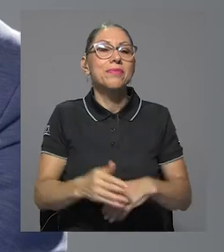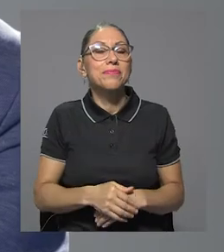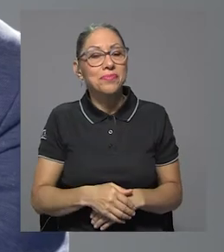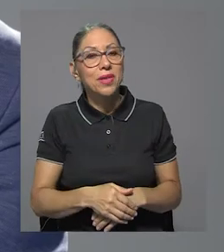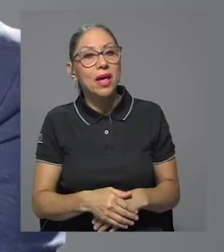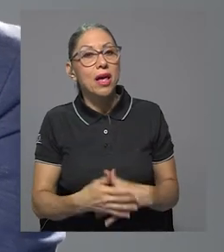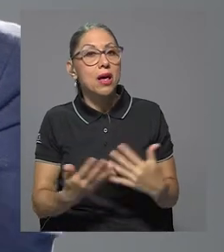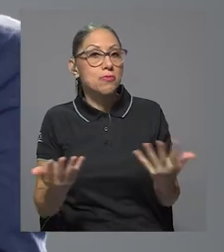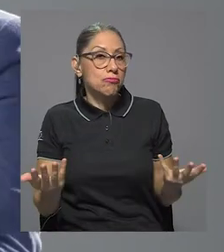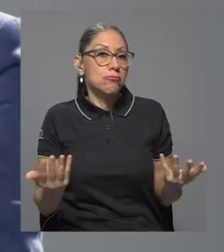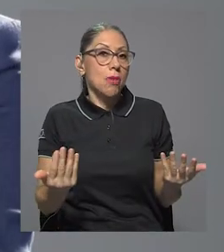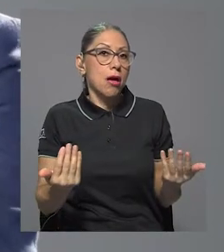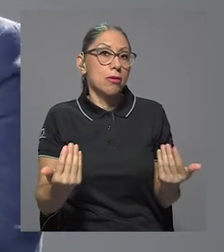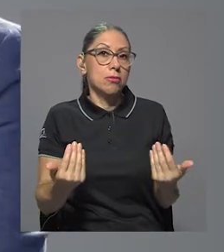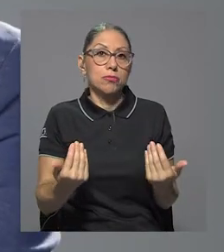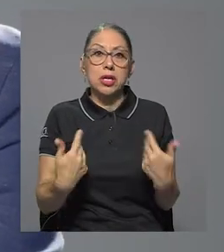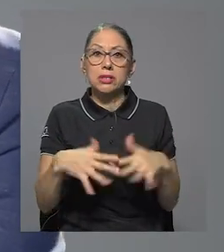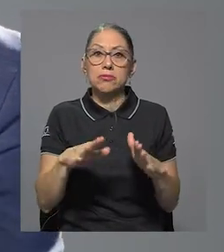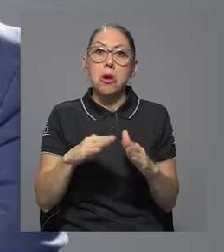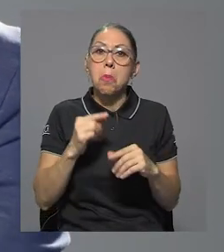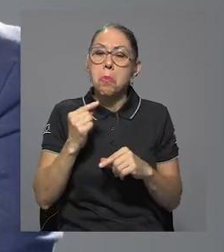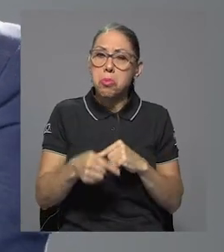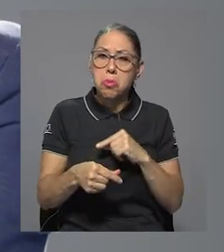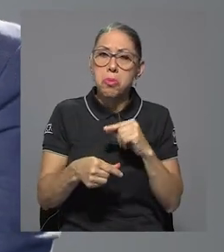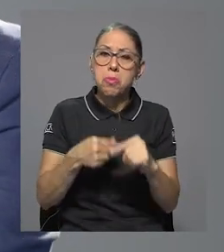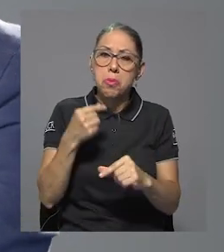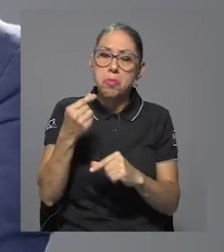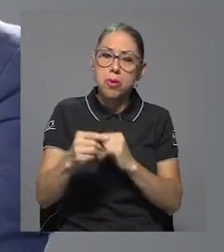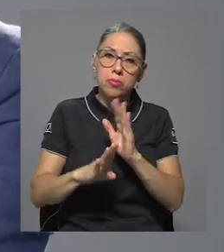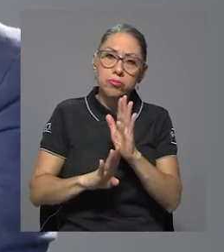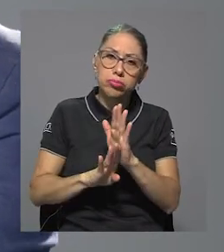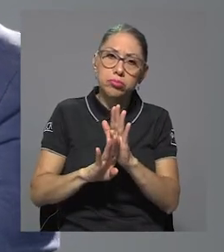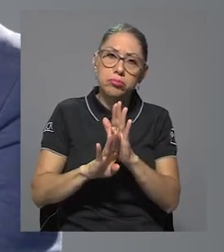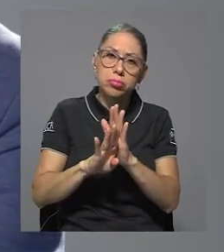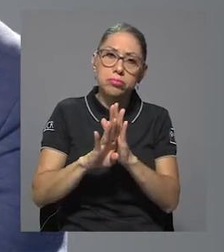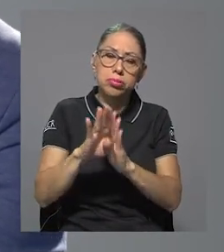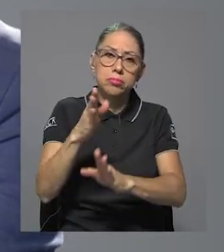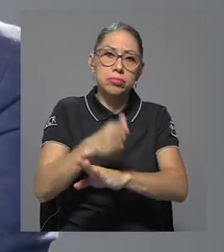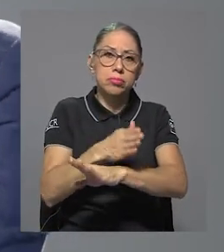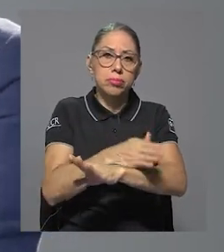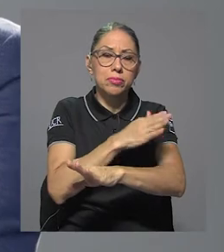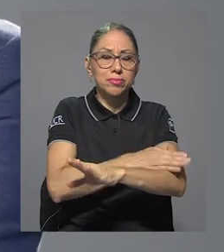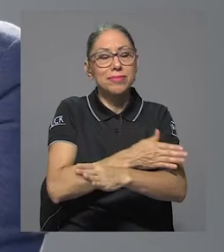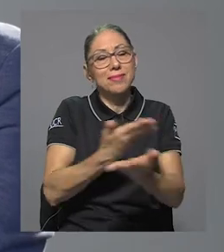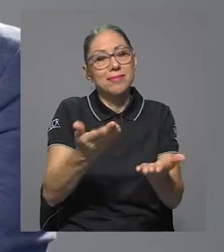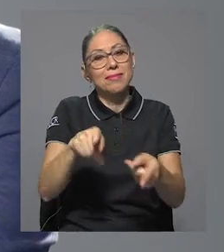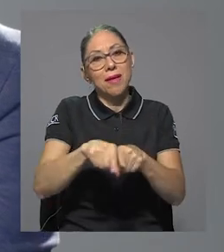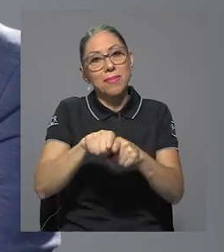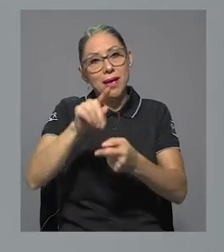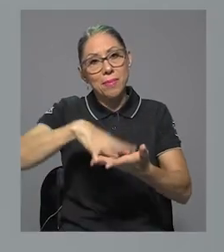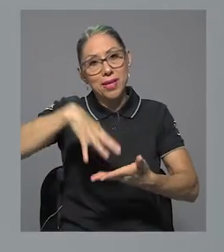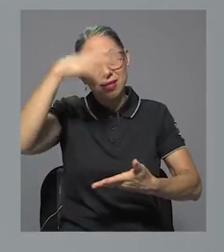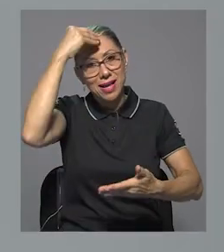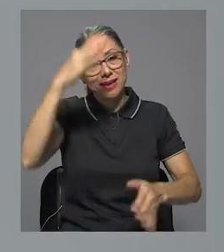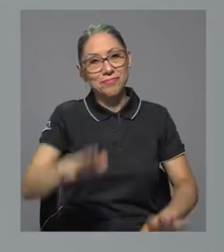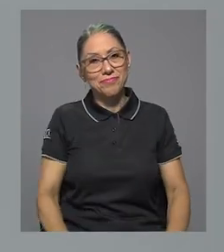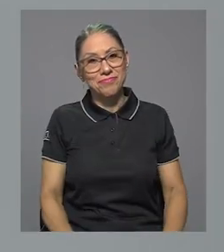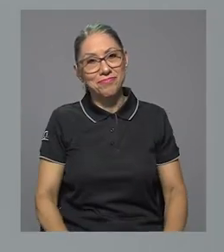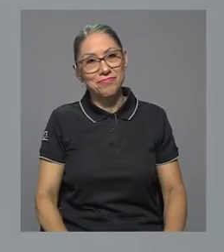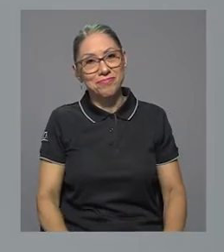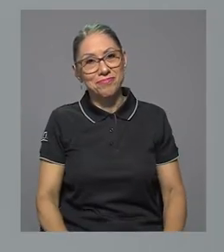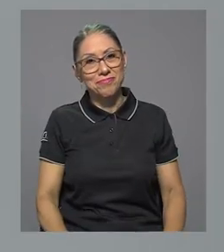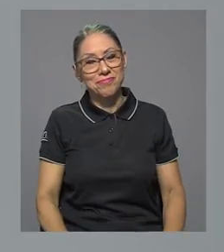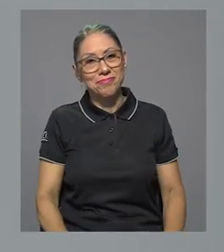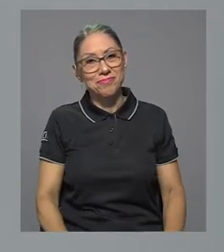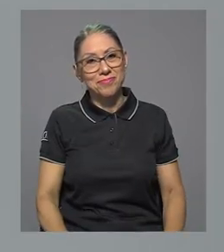crecimiento progresivo, ¿verdad? En esa interacción y aprendizaje, por supuesto. Muy bien, pues Diego,